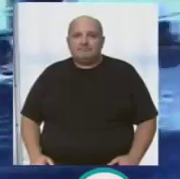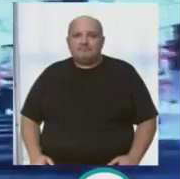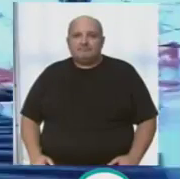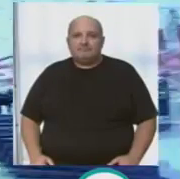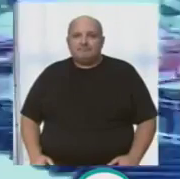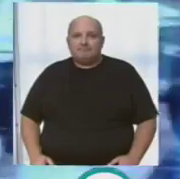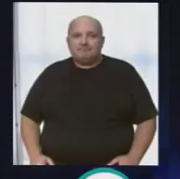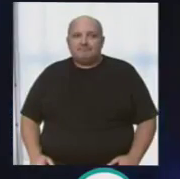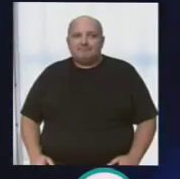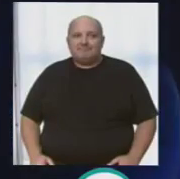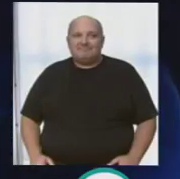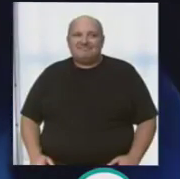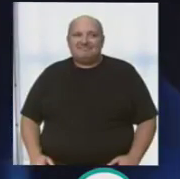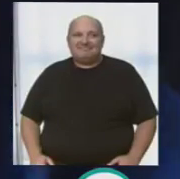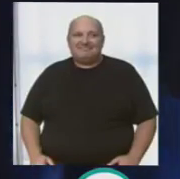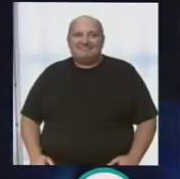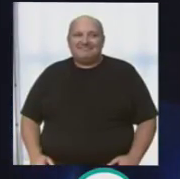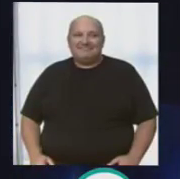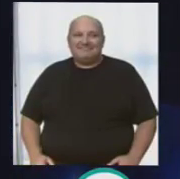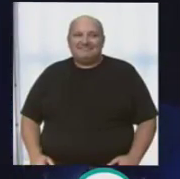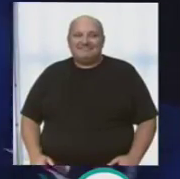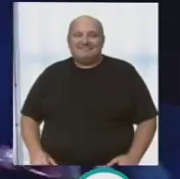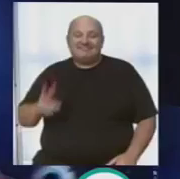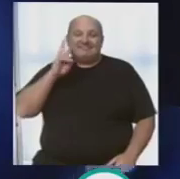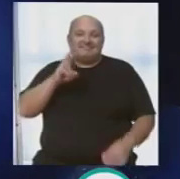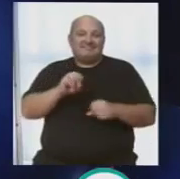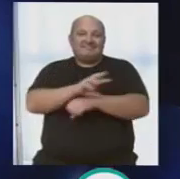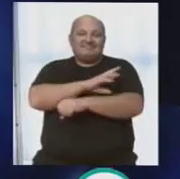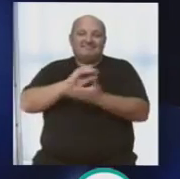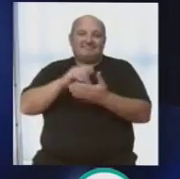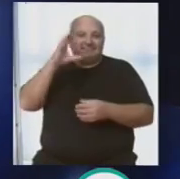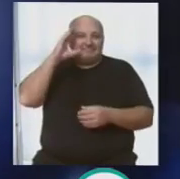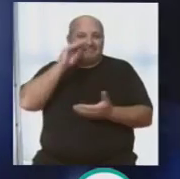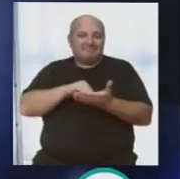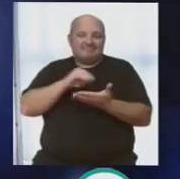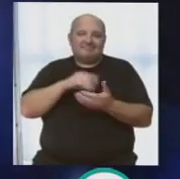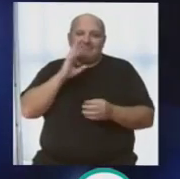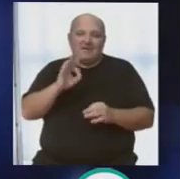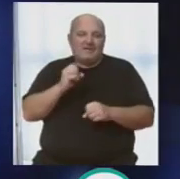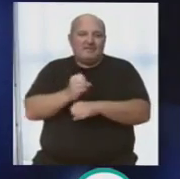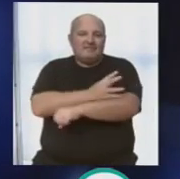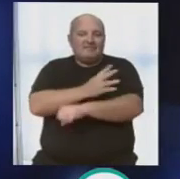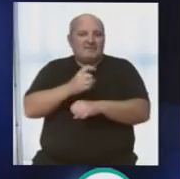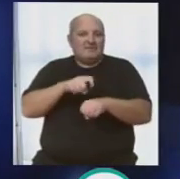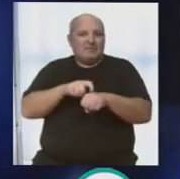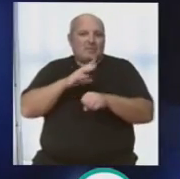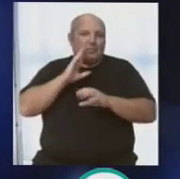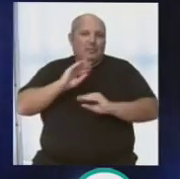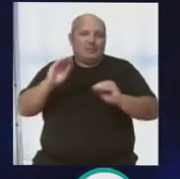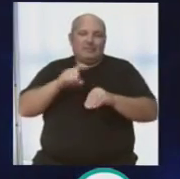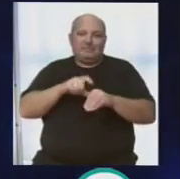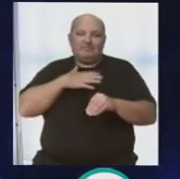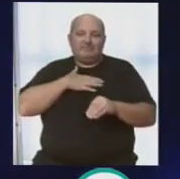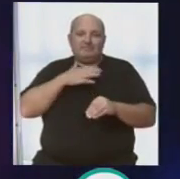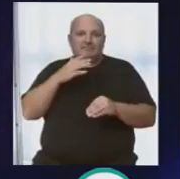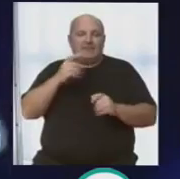Mira, la carne de gallina la tengo todavía por muchas veces que escuche copla como esta. capacidad del carnaval, desde luego, de